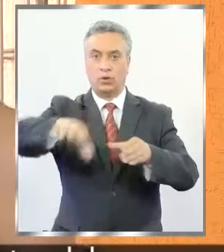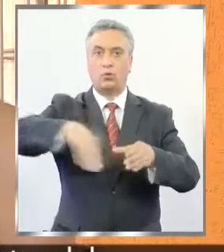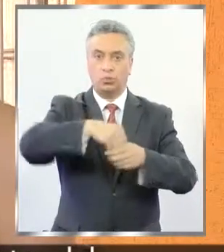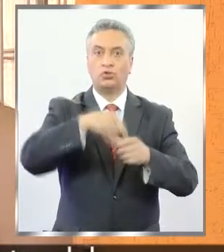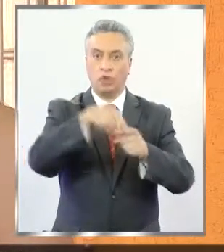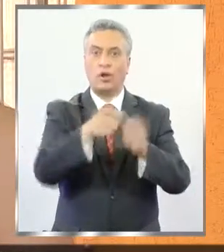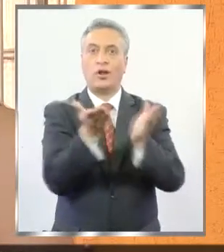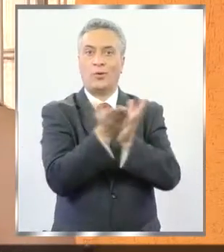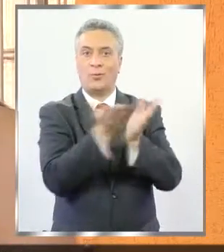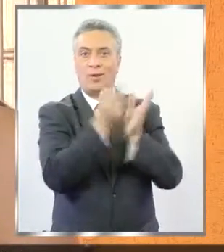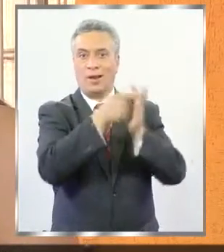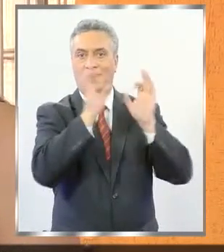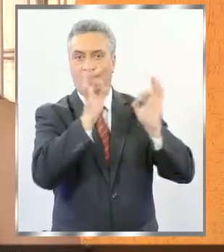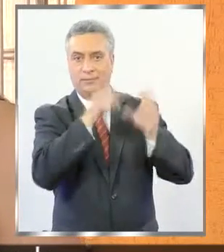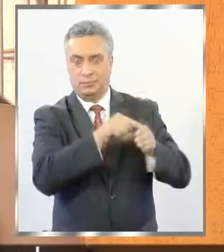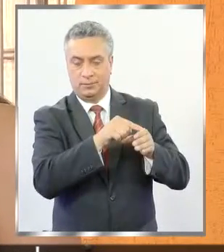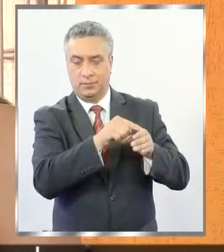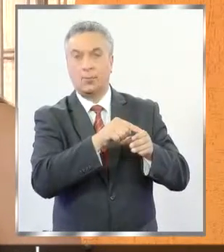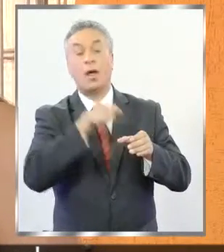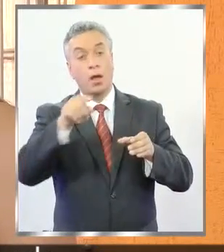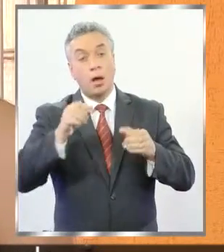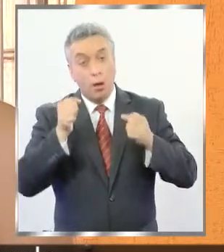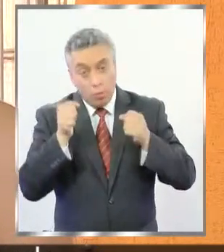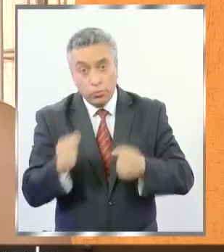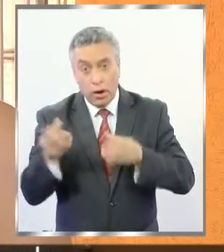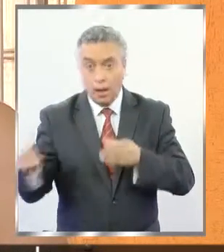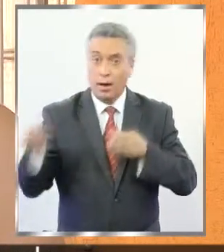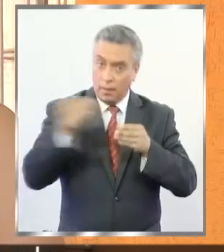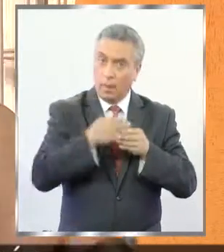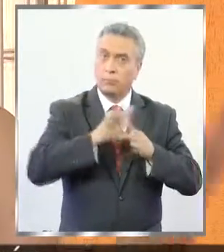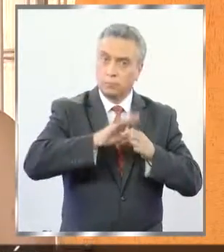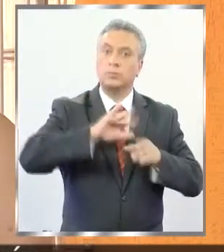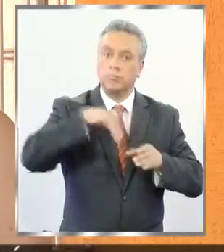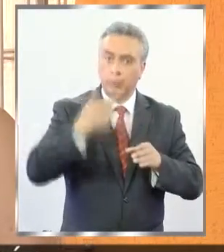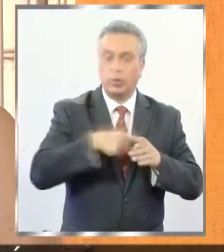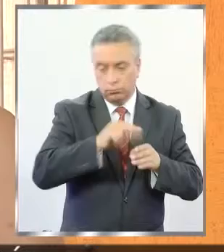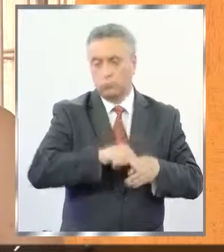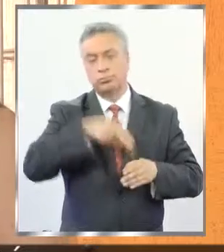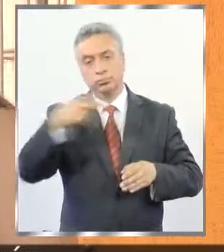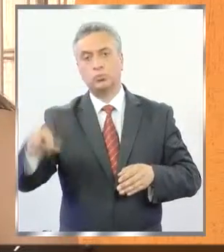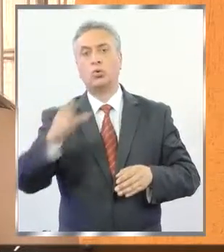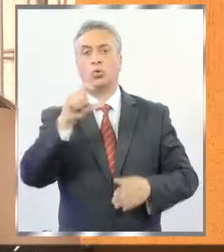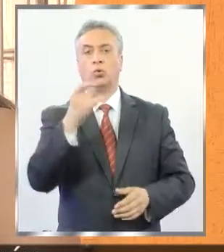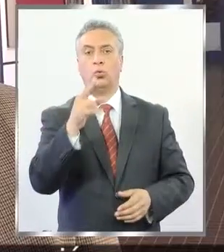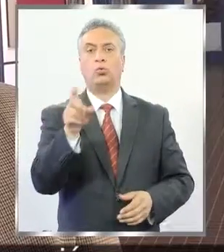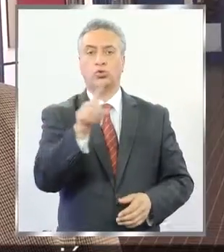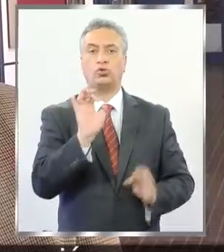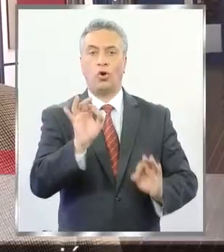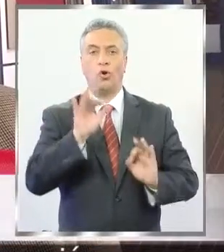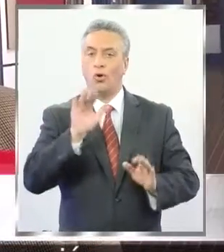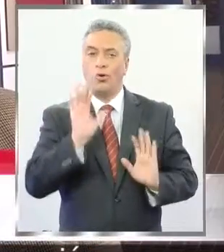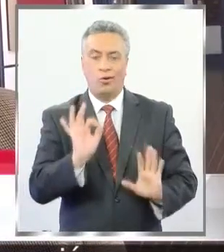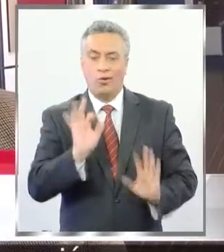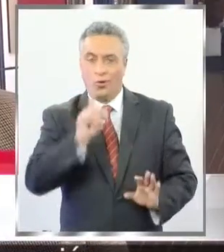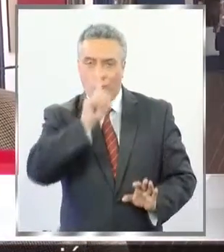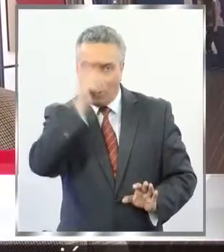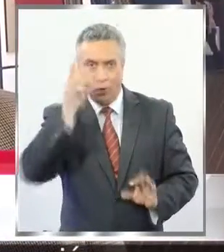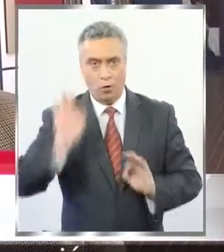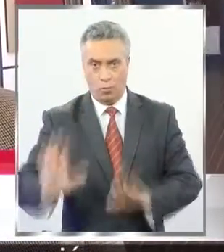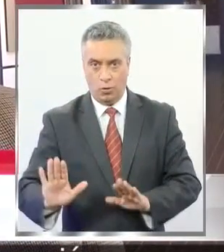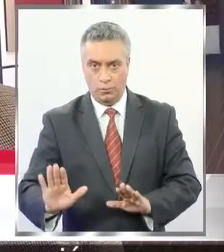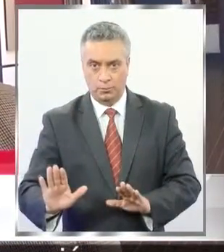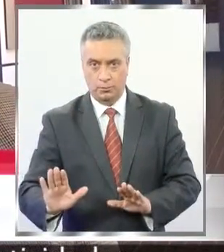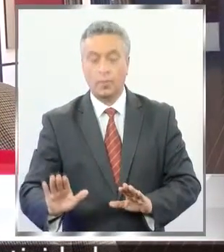de inclusión dentro del establecimiento regular y en la medida que se puede, retornarlos al curso común. Uno de los objetivos es la